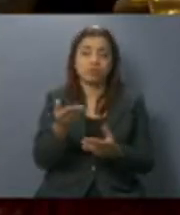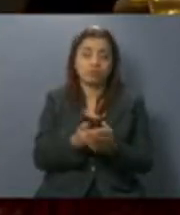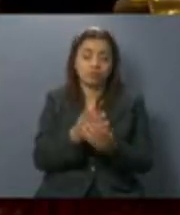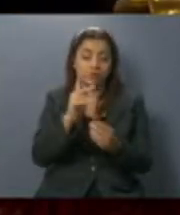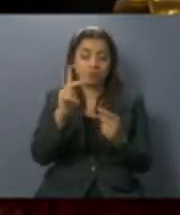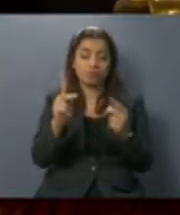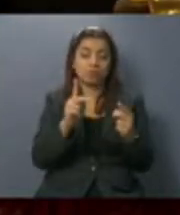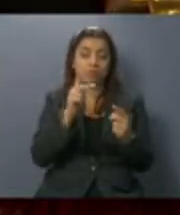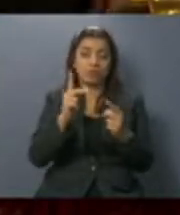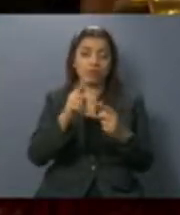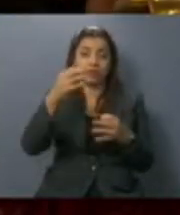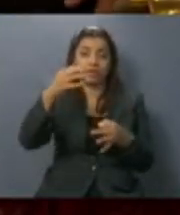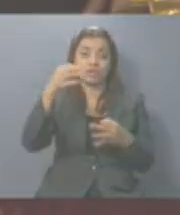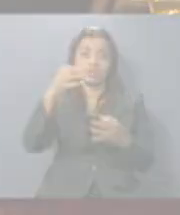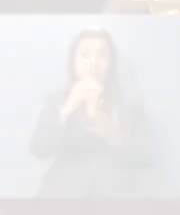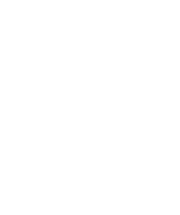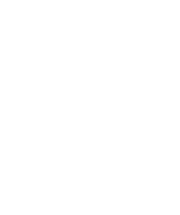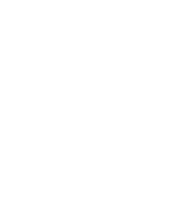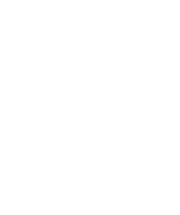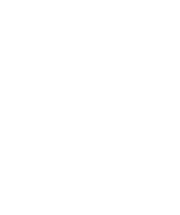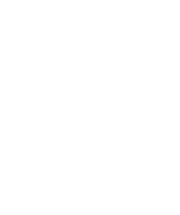perfiles de los candidatos.